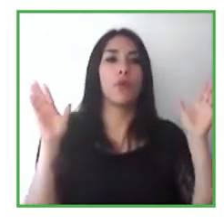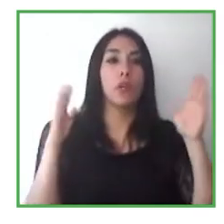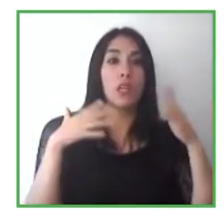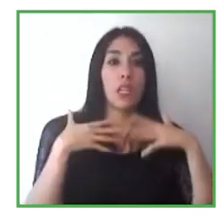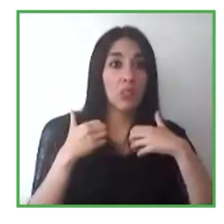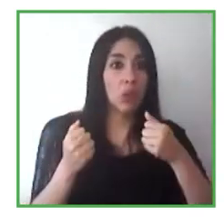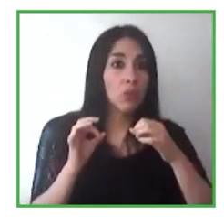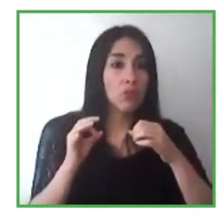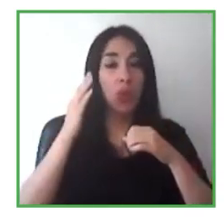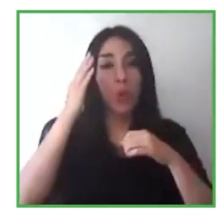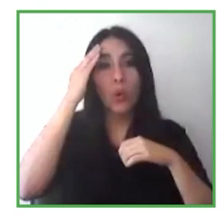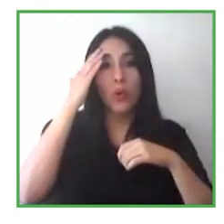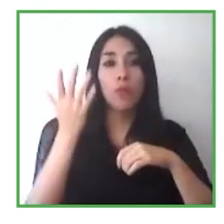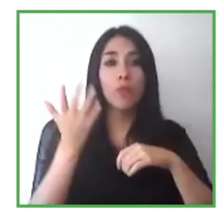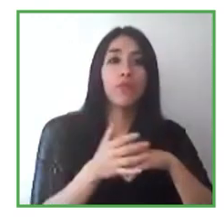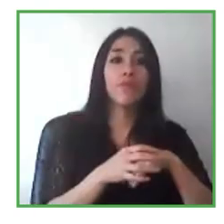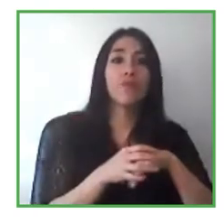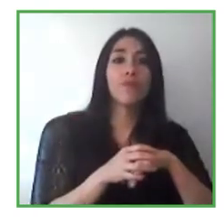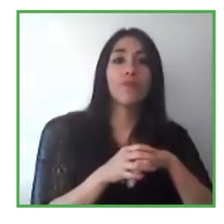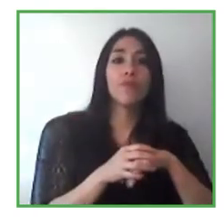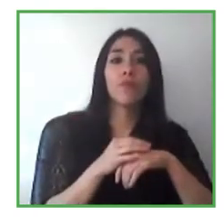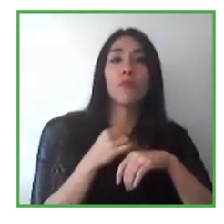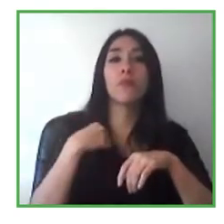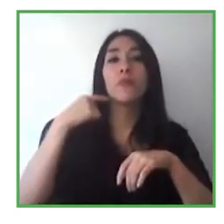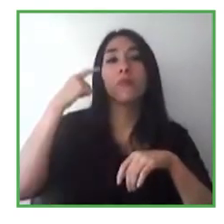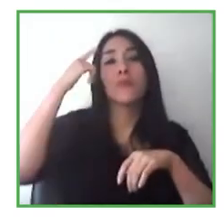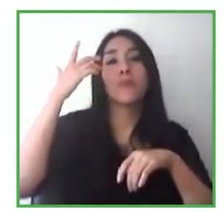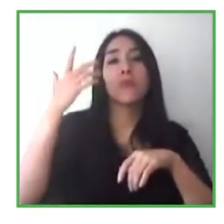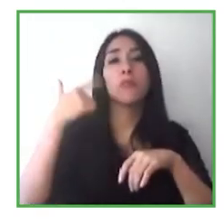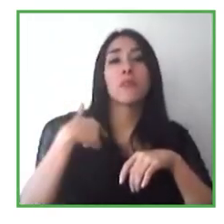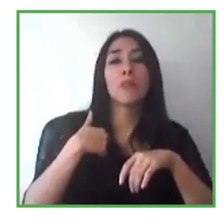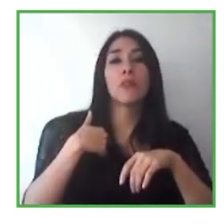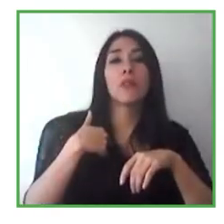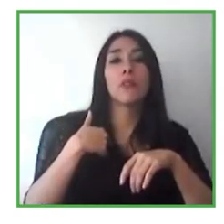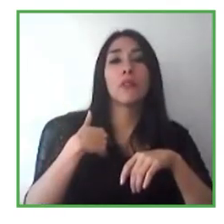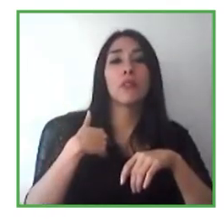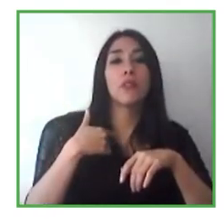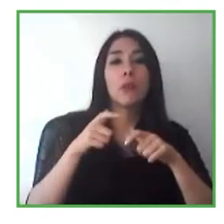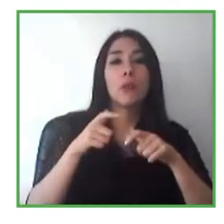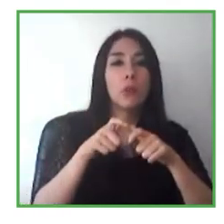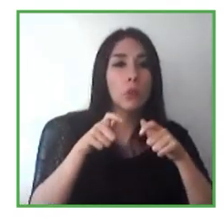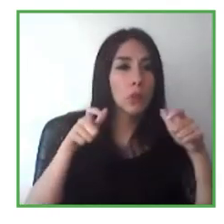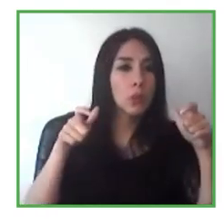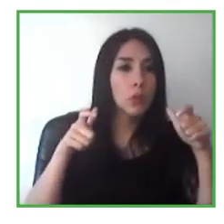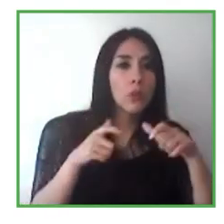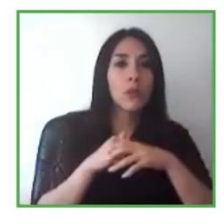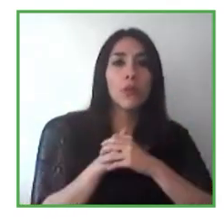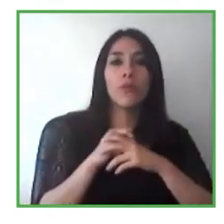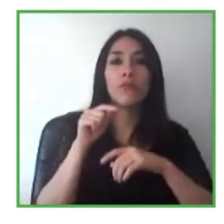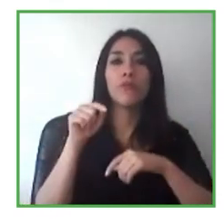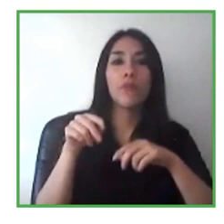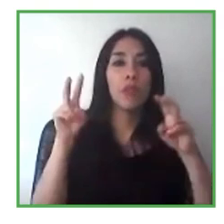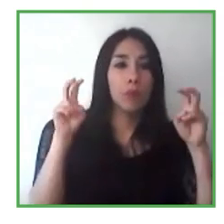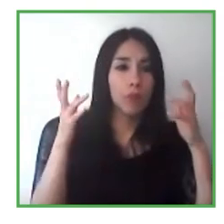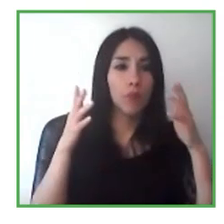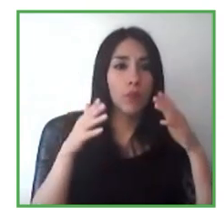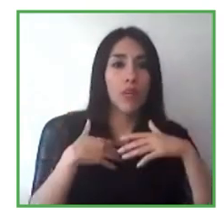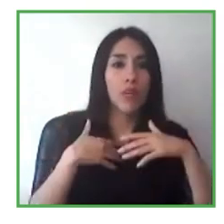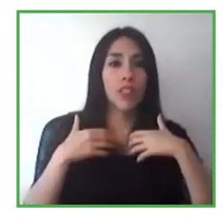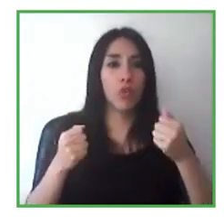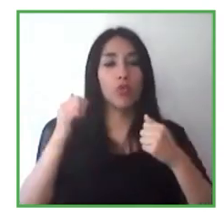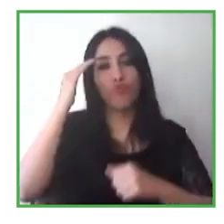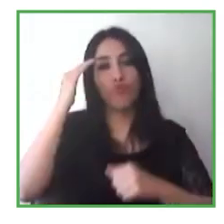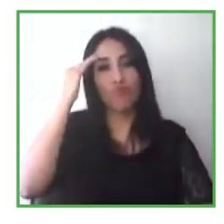creo que hay un aumento significativo también para las personas de esa área, de la salud mental. Creo que también hay mucha más conciencia, las personas se